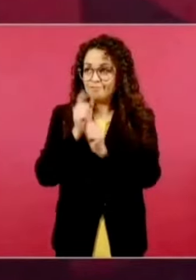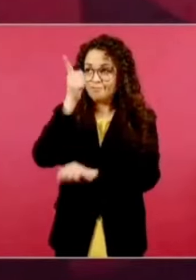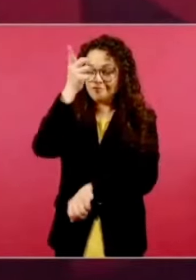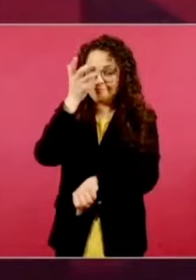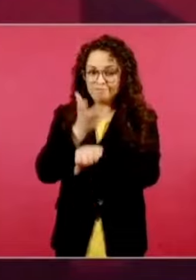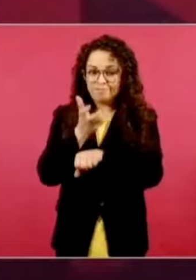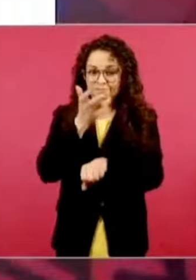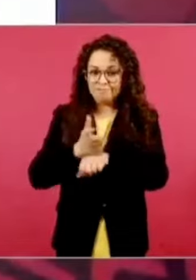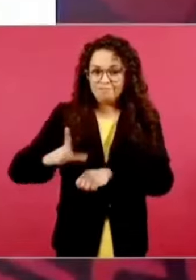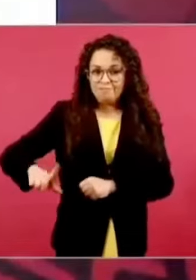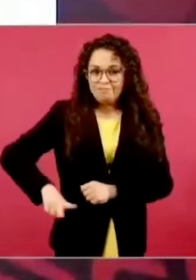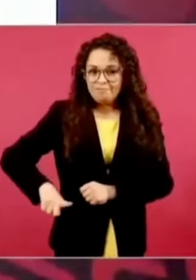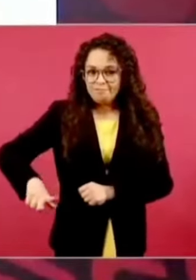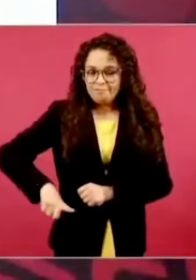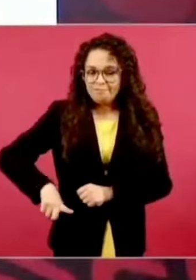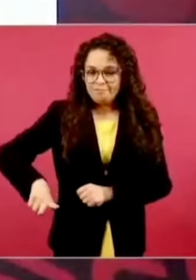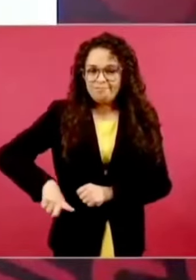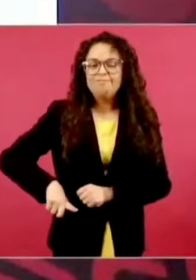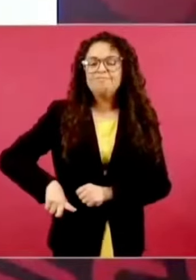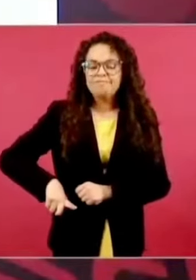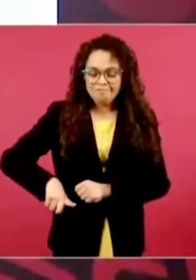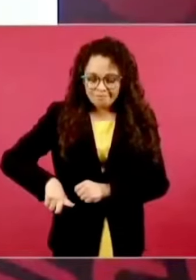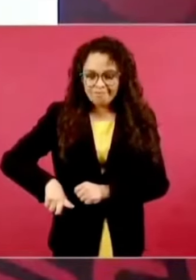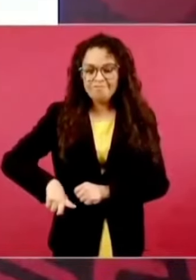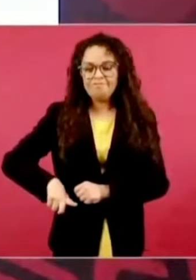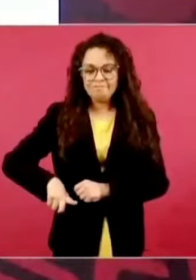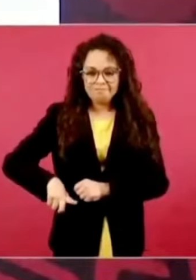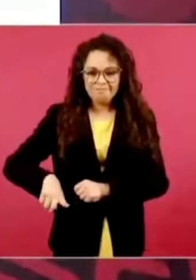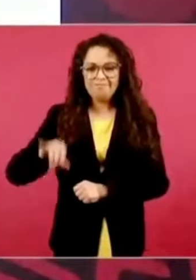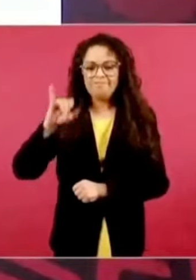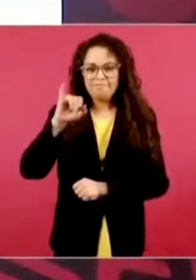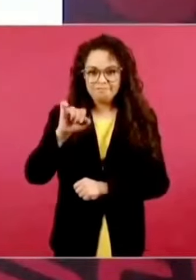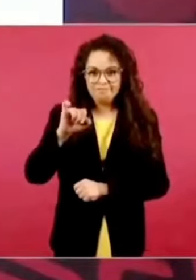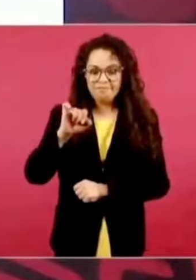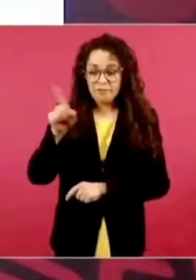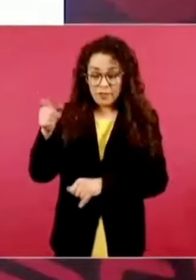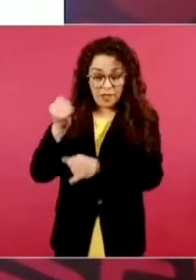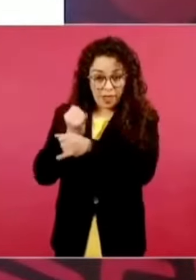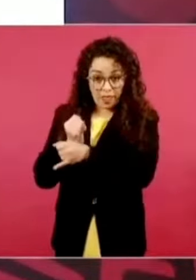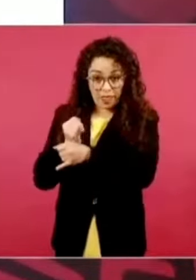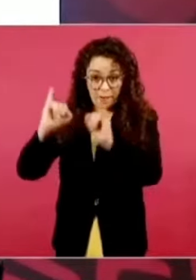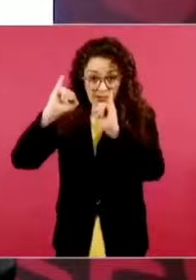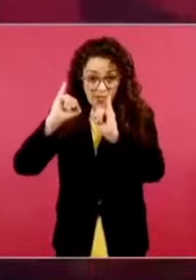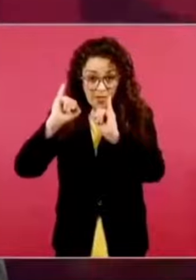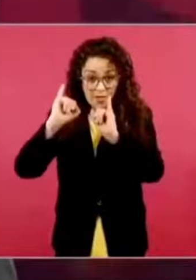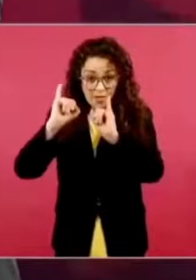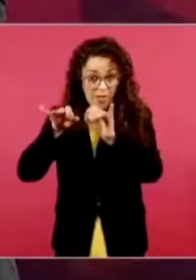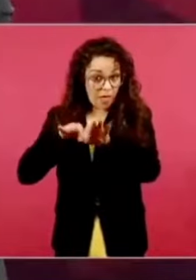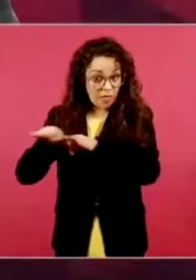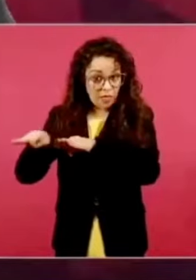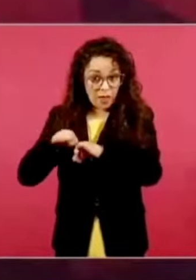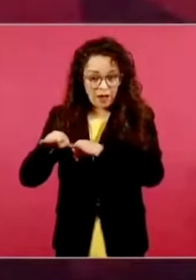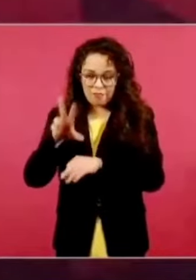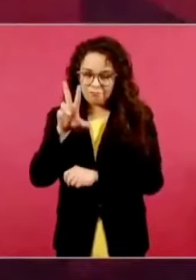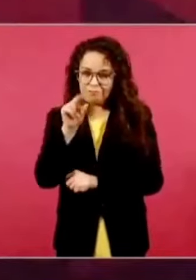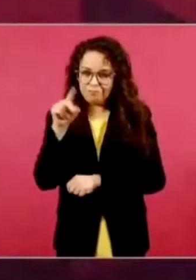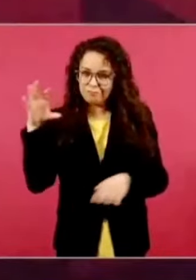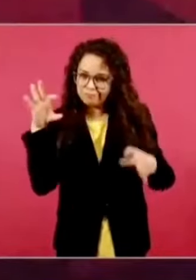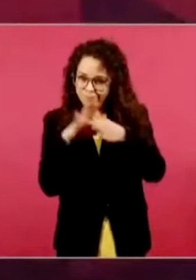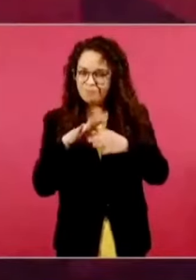que no es un periodismo independiente. Ellos mismos dicen